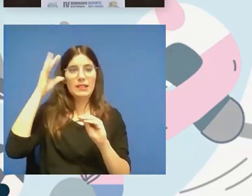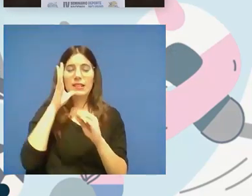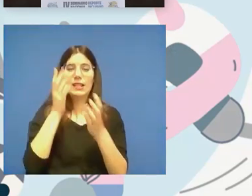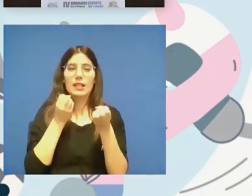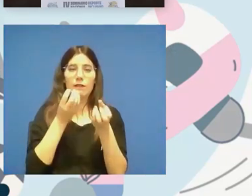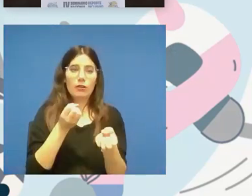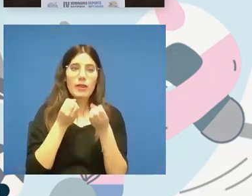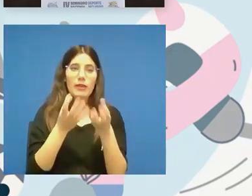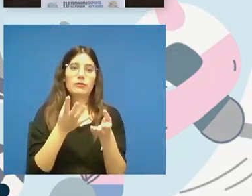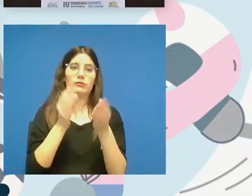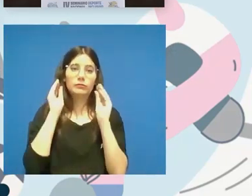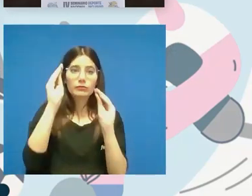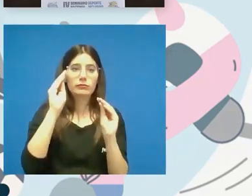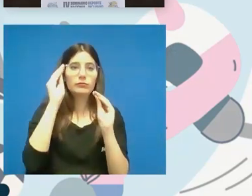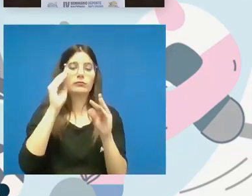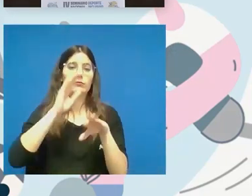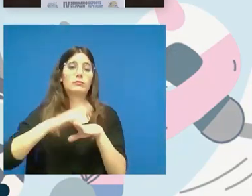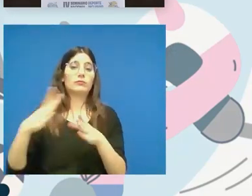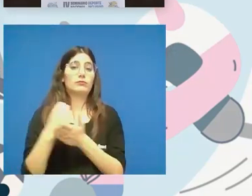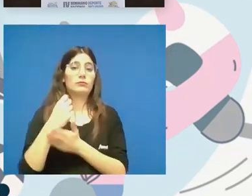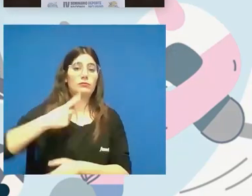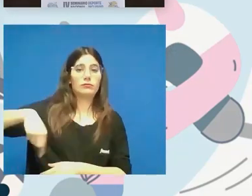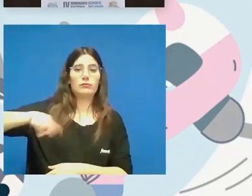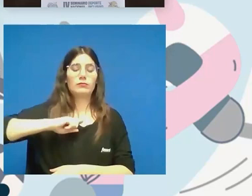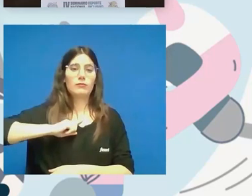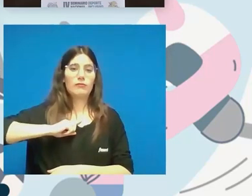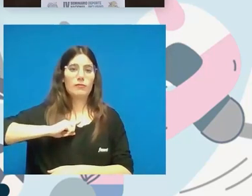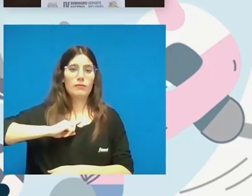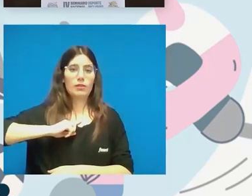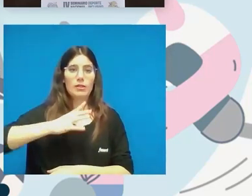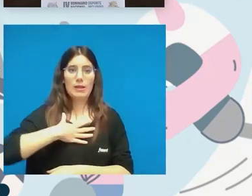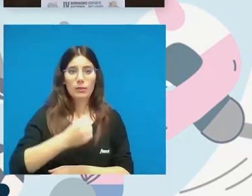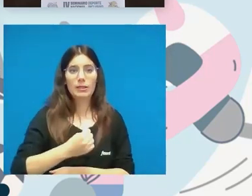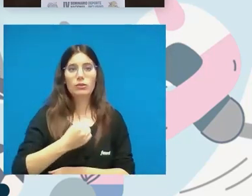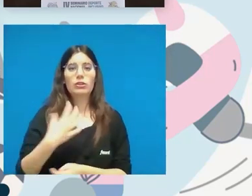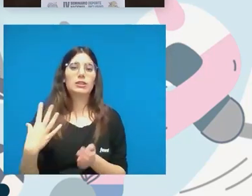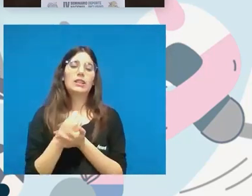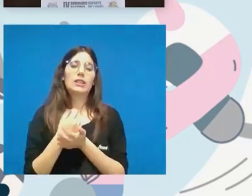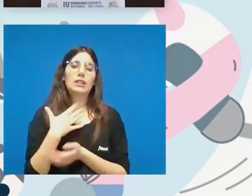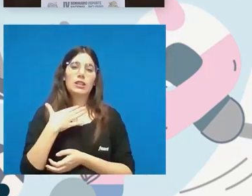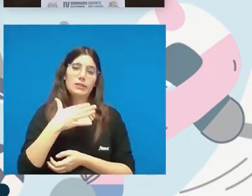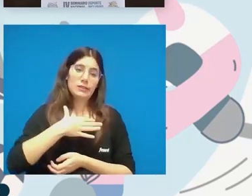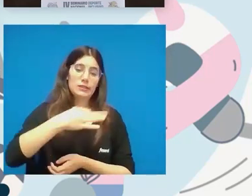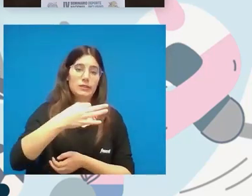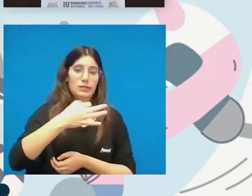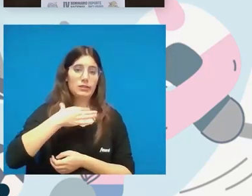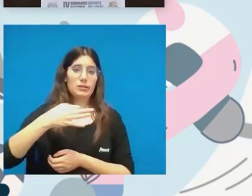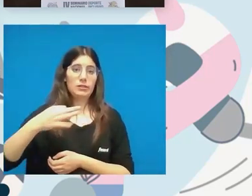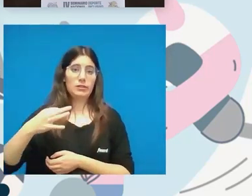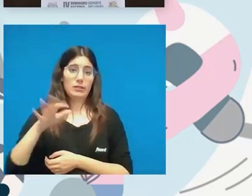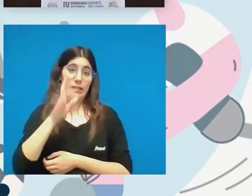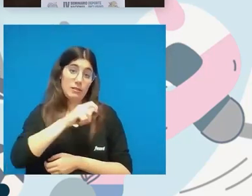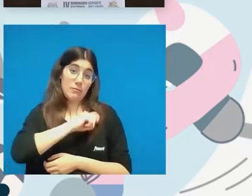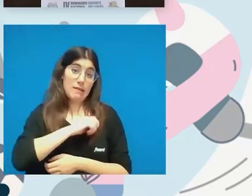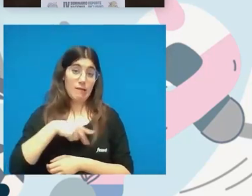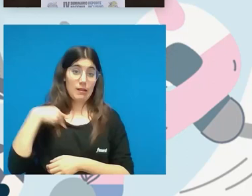y formación para todas las todos los ayuntamientos y todas las poblaciones de la España en este caso